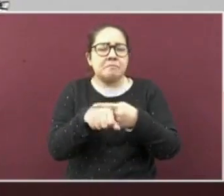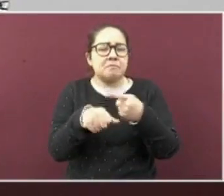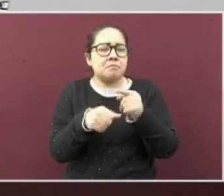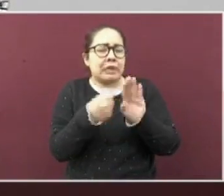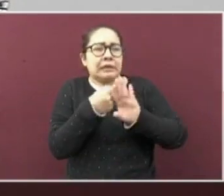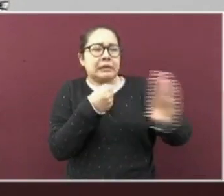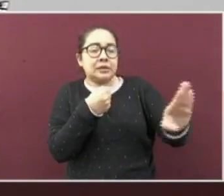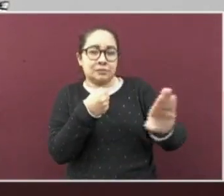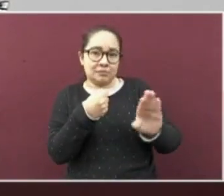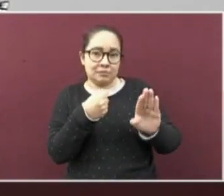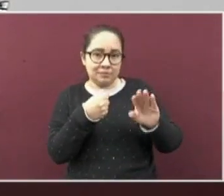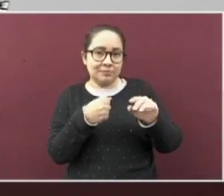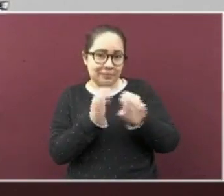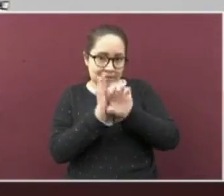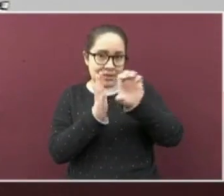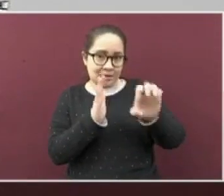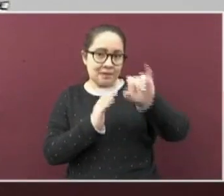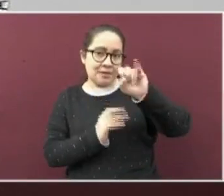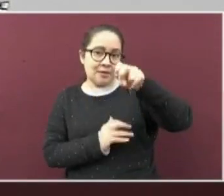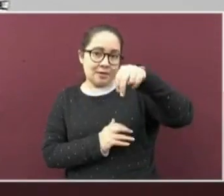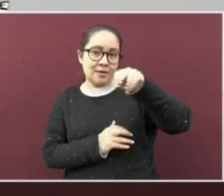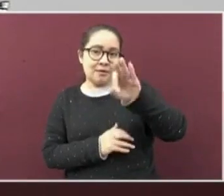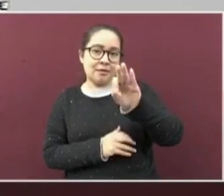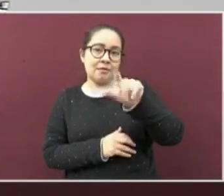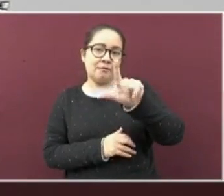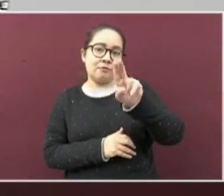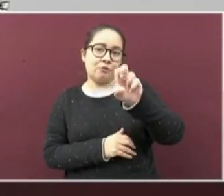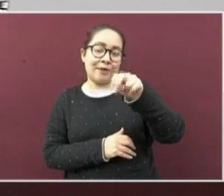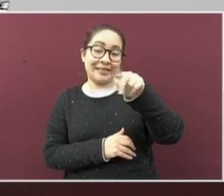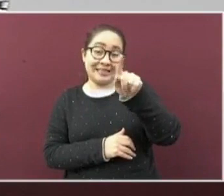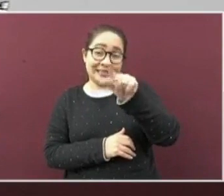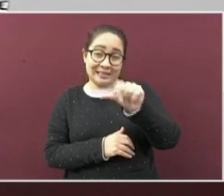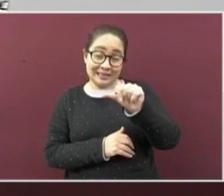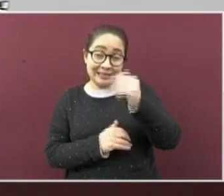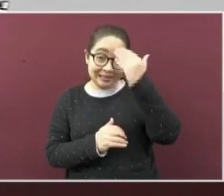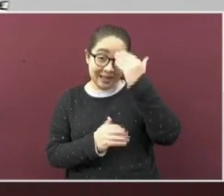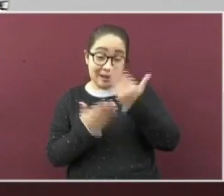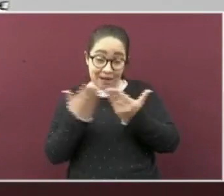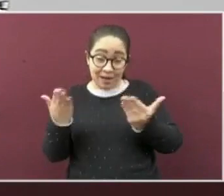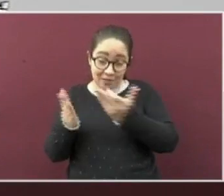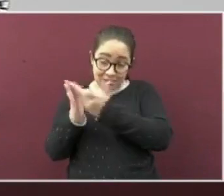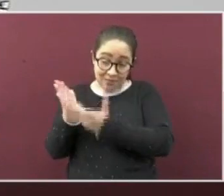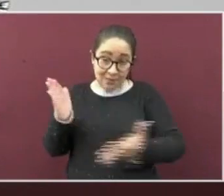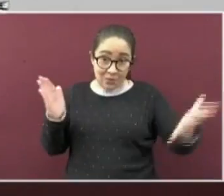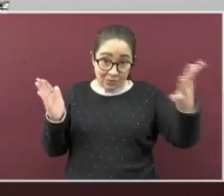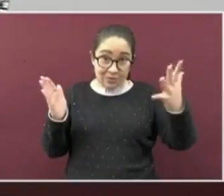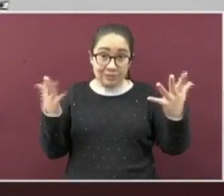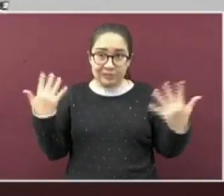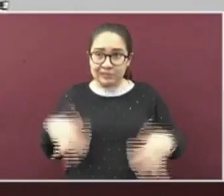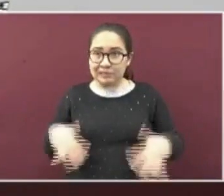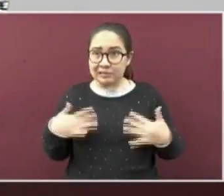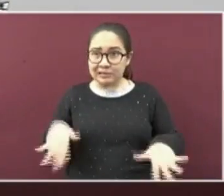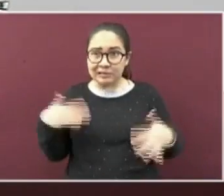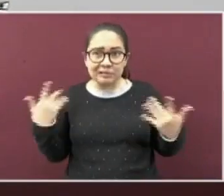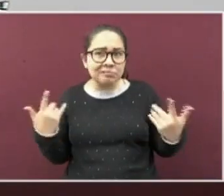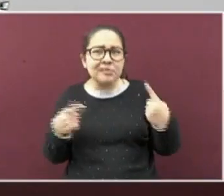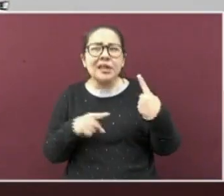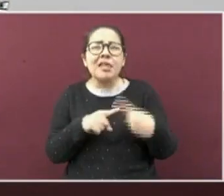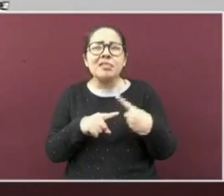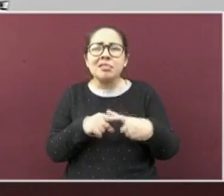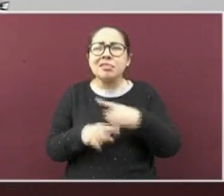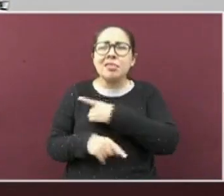ya mencionamos, la influenza. Sobre todo en esta época que vivimos, ¿quiénes deben vacunarse?